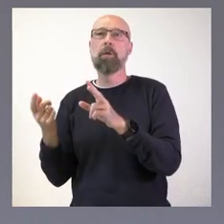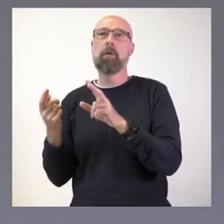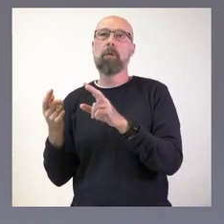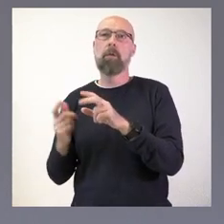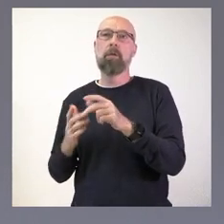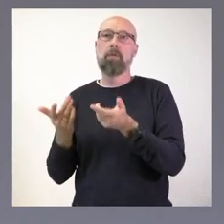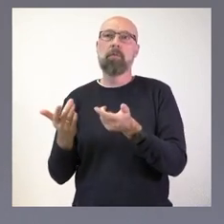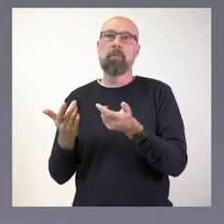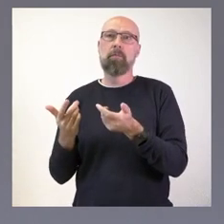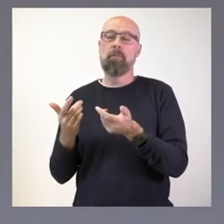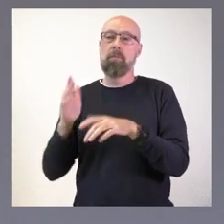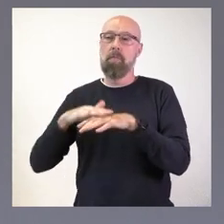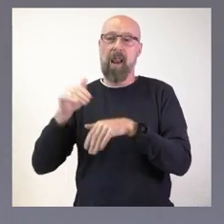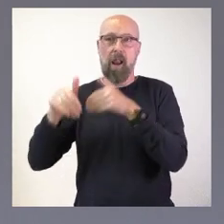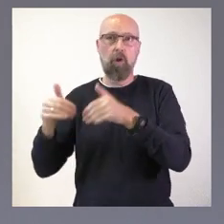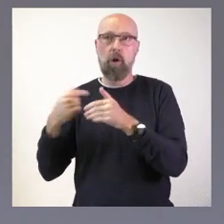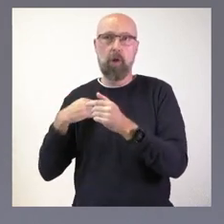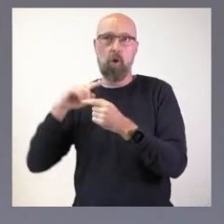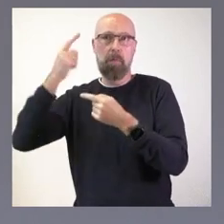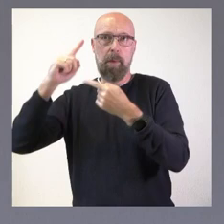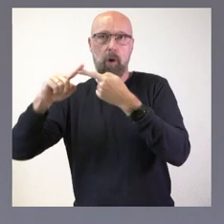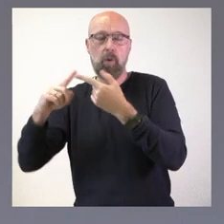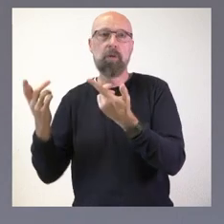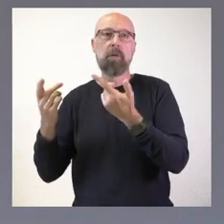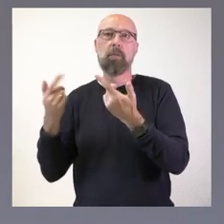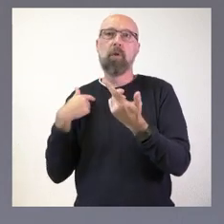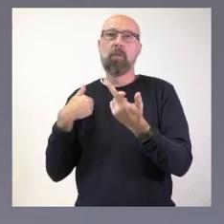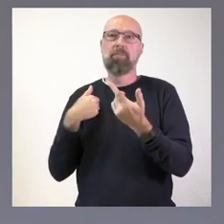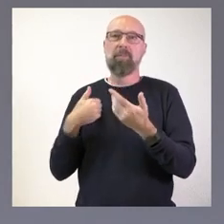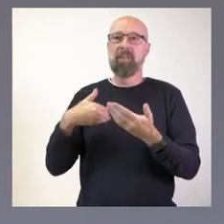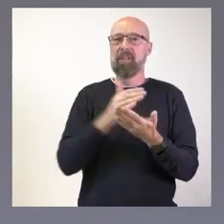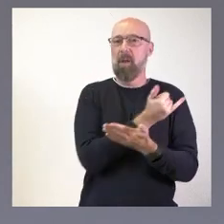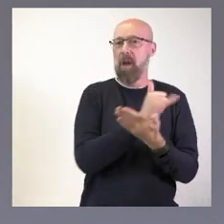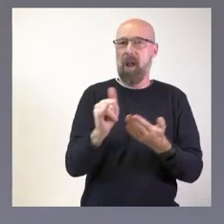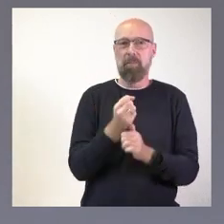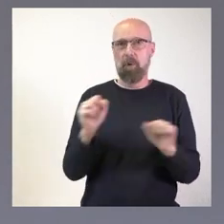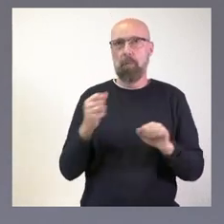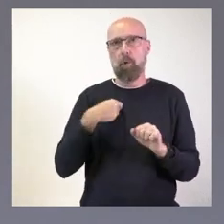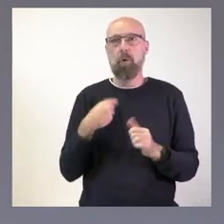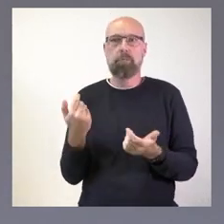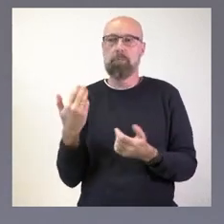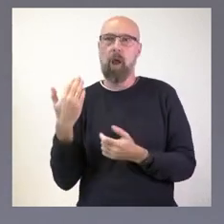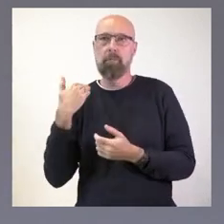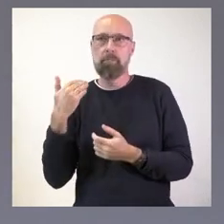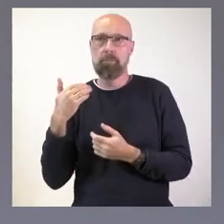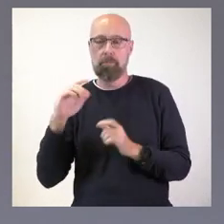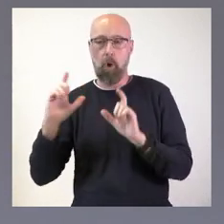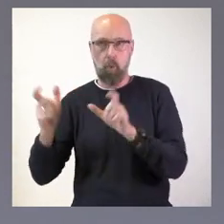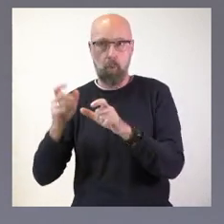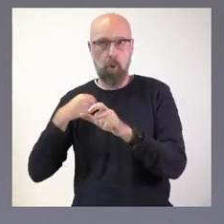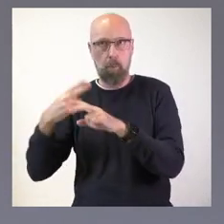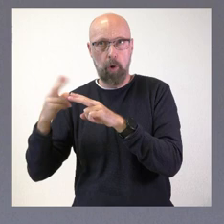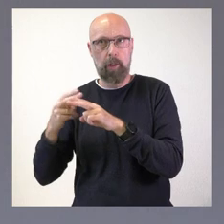convocatoria de elecciones. Entonces, yo creo que es muy difícil distinguir. Pero sí, voy en nombre de mi partido, que es el que ha convocado esa